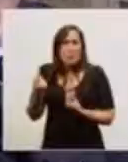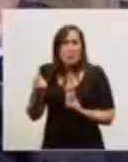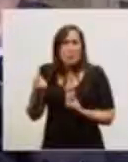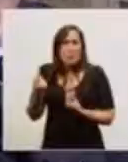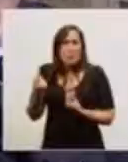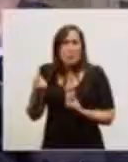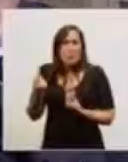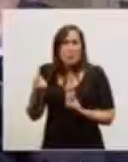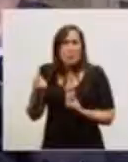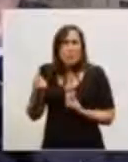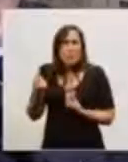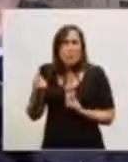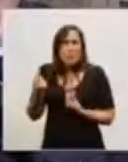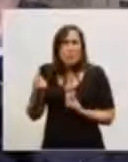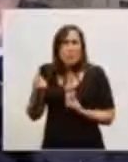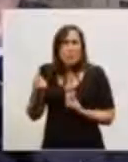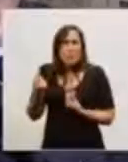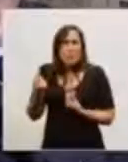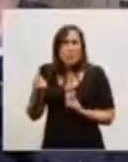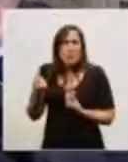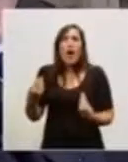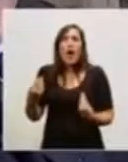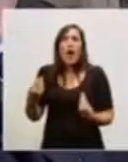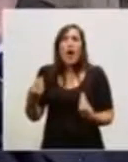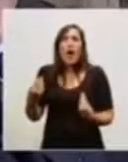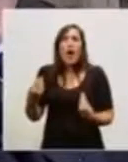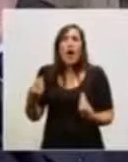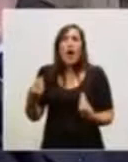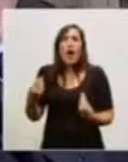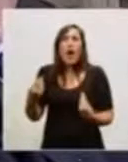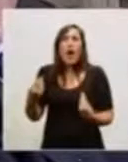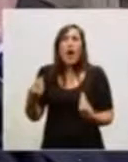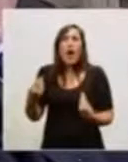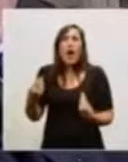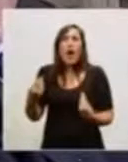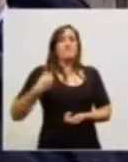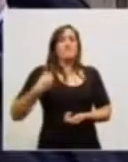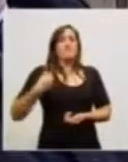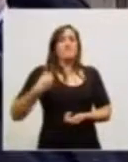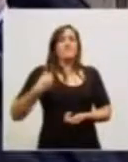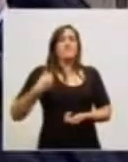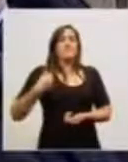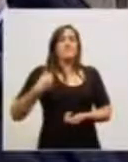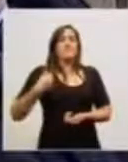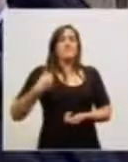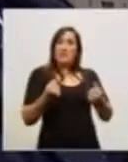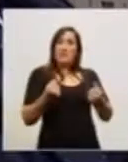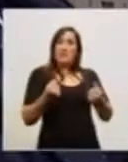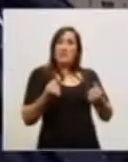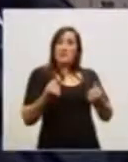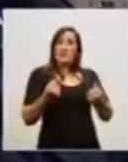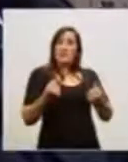ser Ministro de Salud, y entró riéndose y salió riéndose, porque es una persona esencialmente